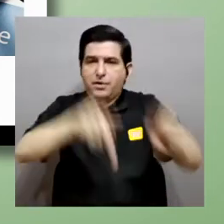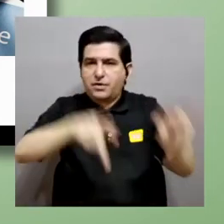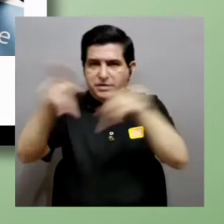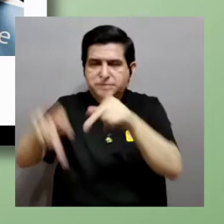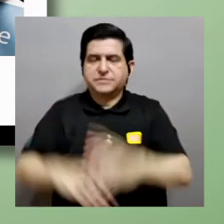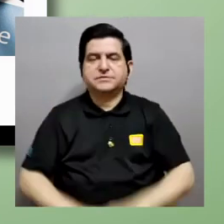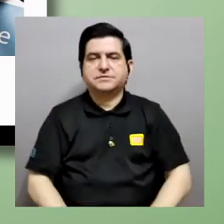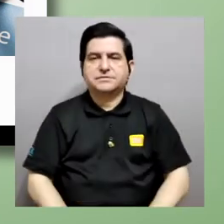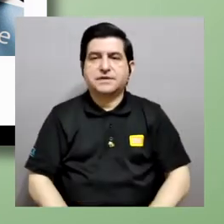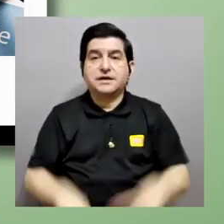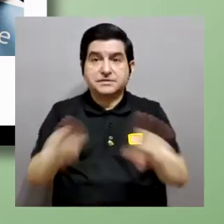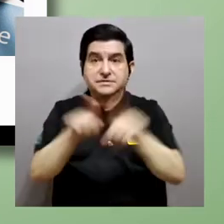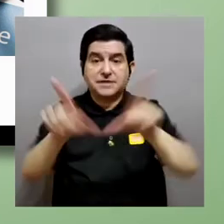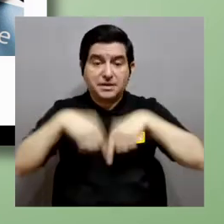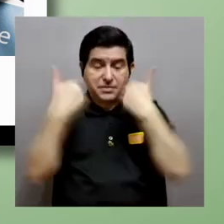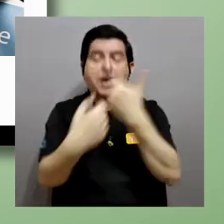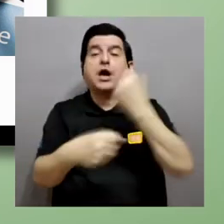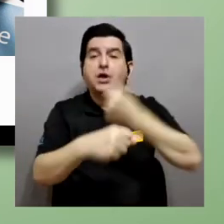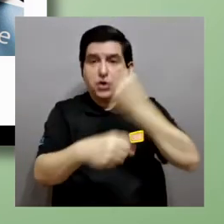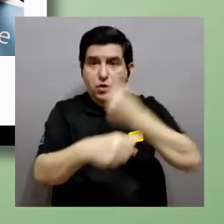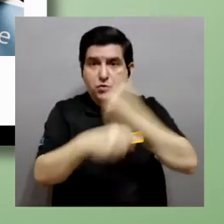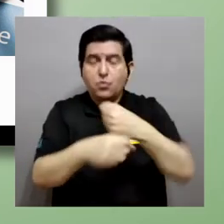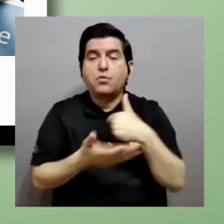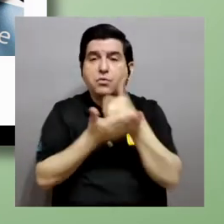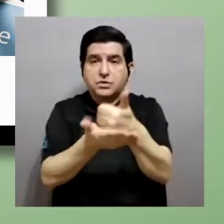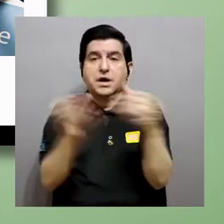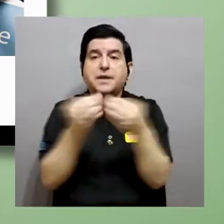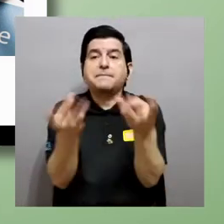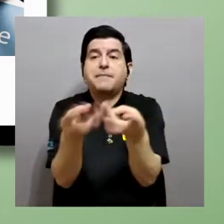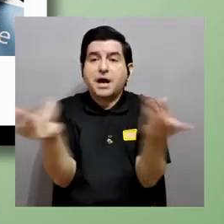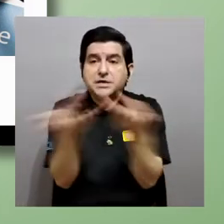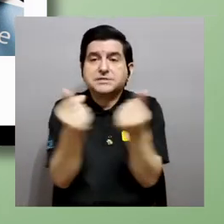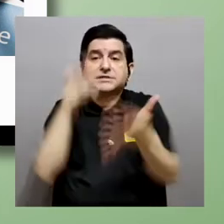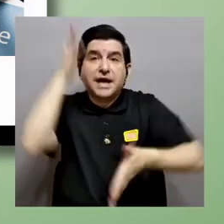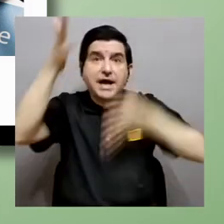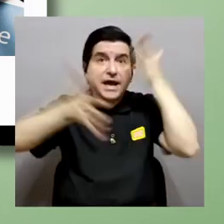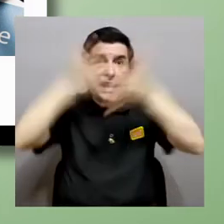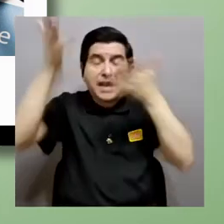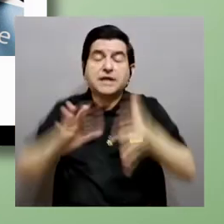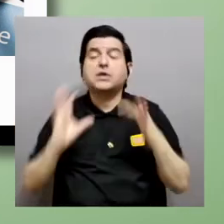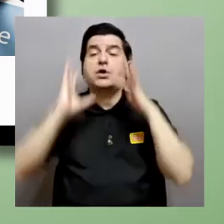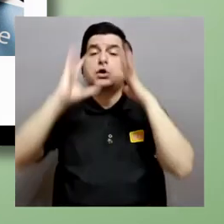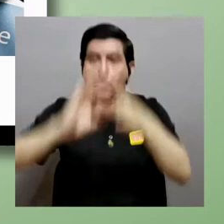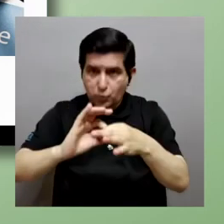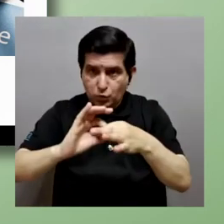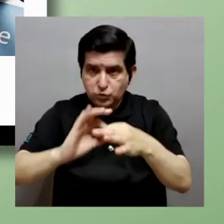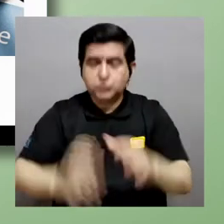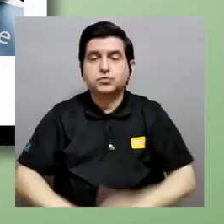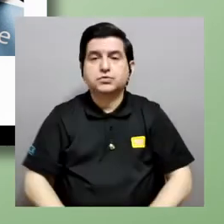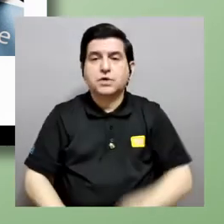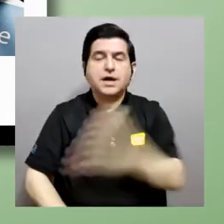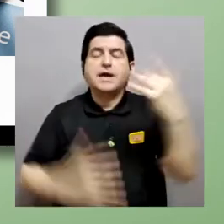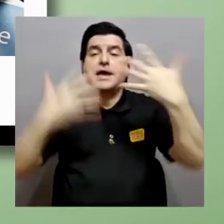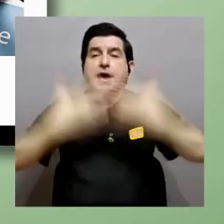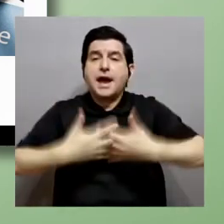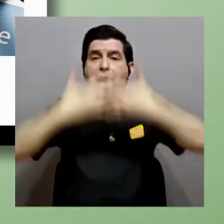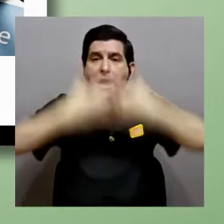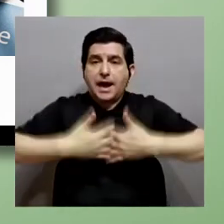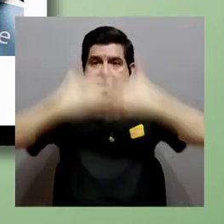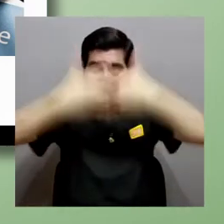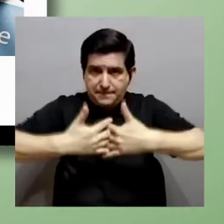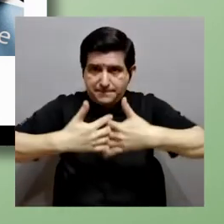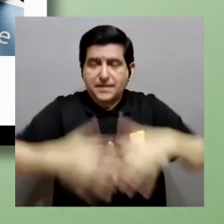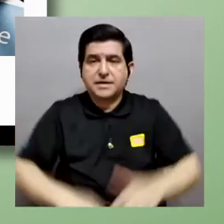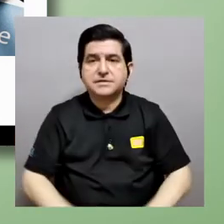con sus pacientes. También en grupos de trabajo para ayudarles a ser más productivos y más creativos juntos y en empresas